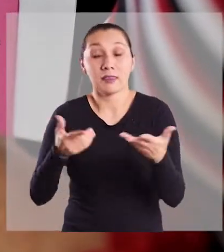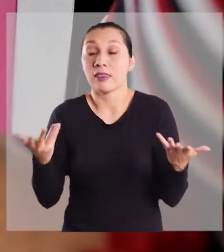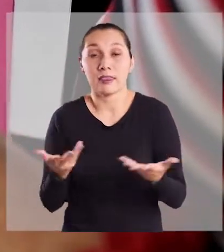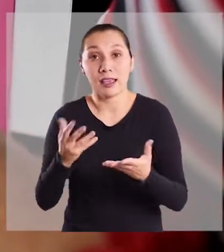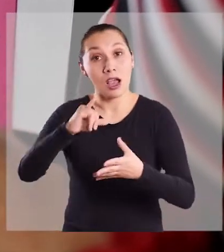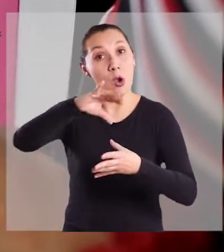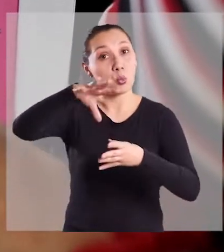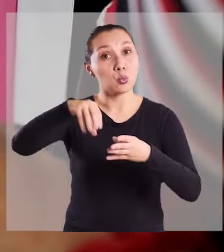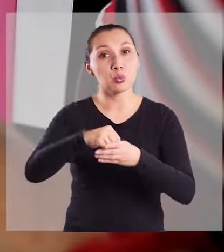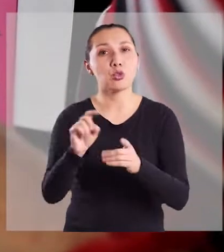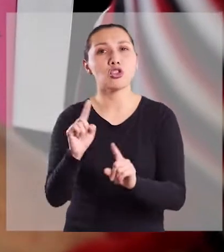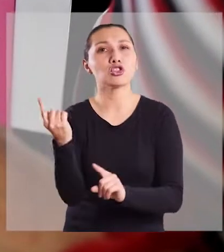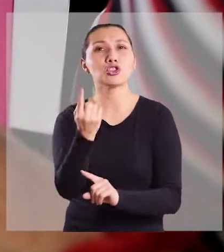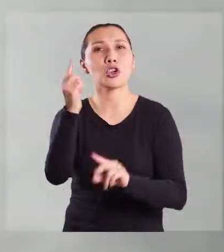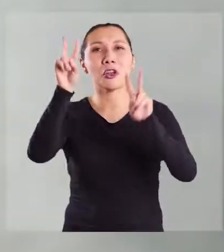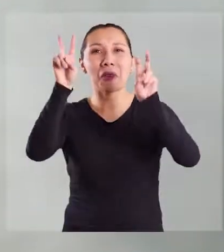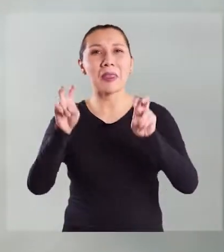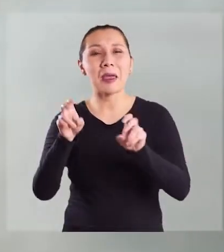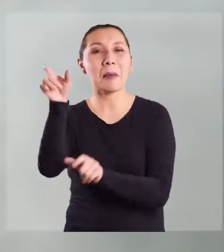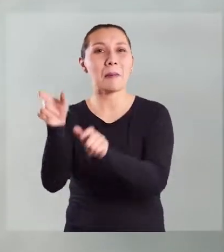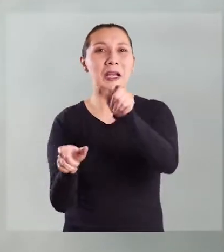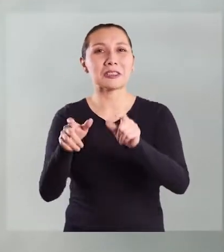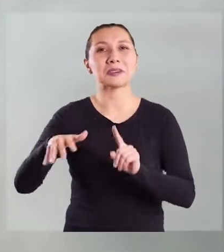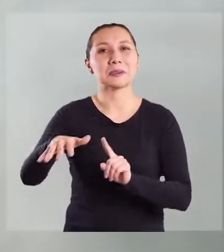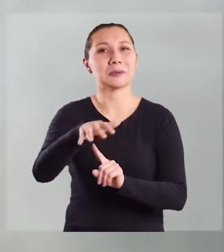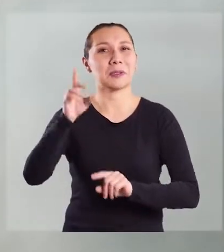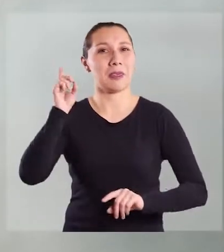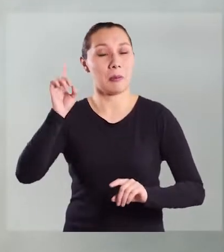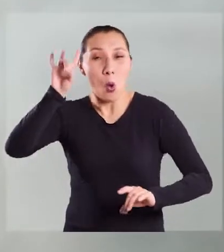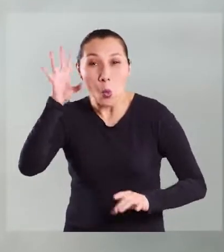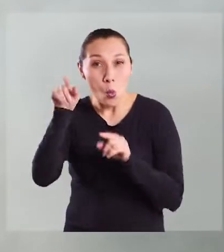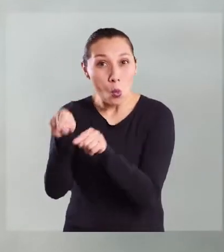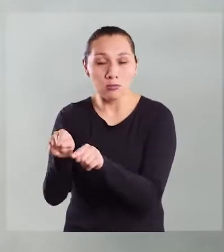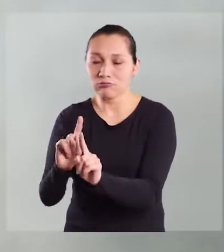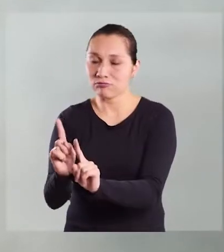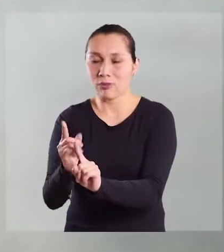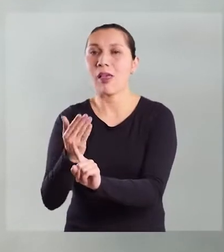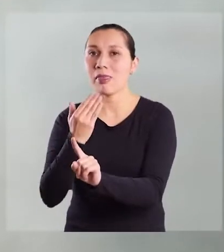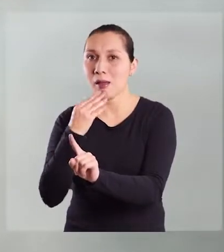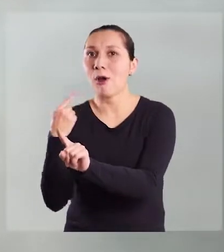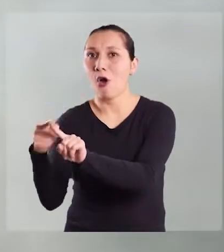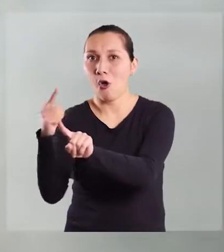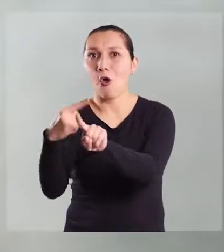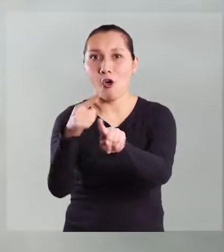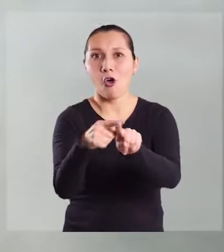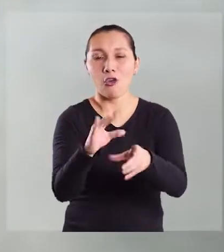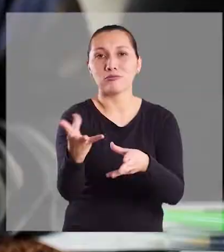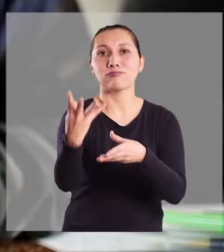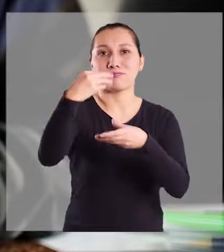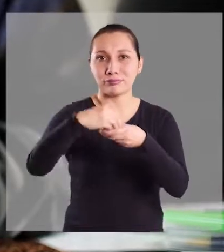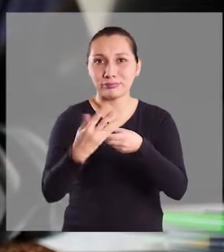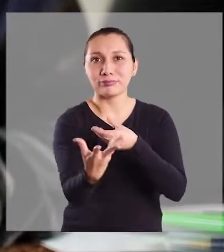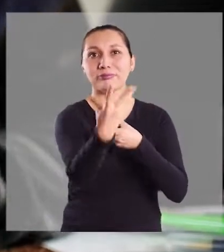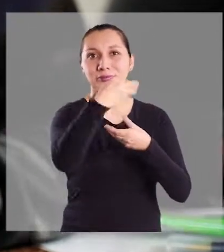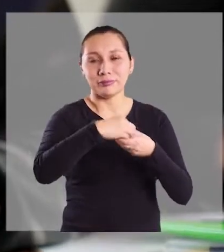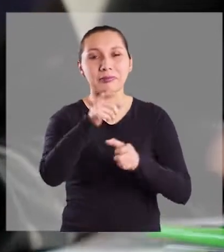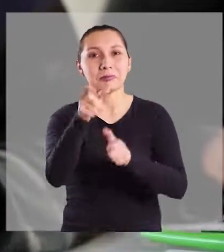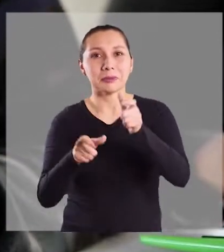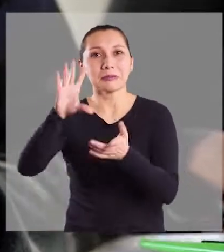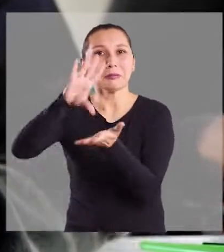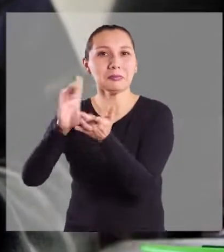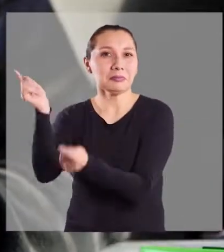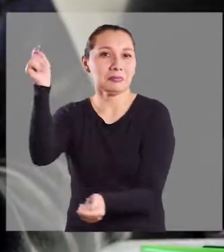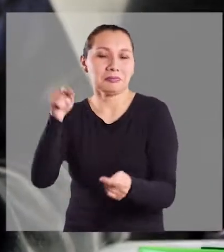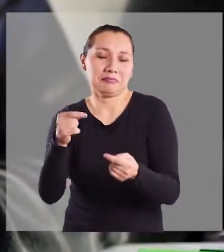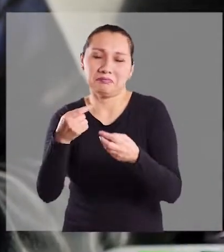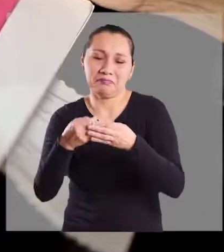Entonces, la inclusión no solamente tiene que ver con personas en situación de discapacidad, sino que también con la inclusión de las